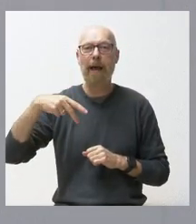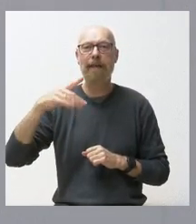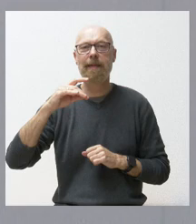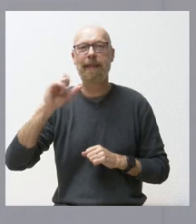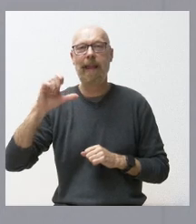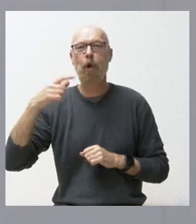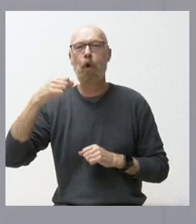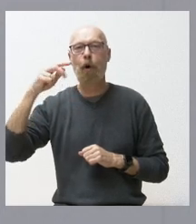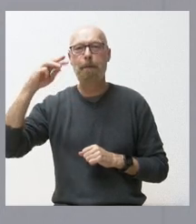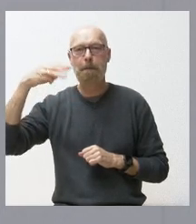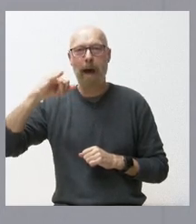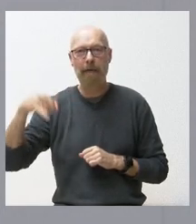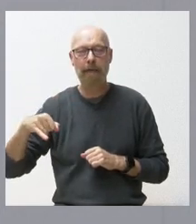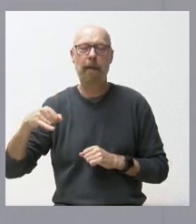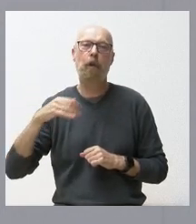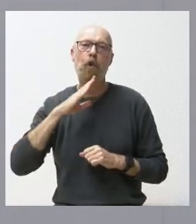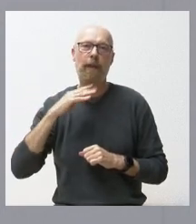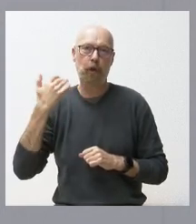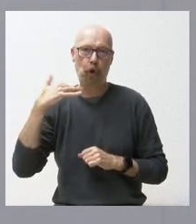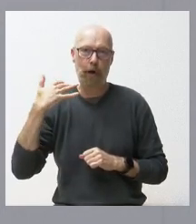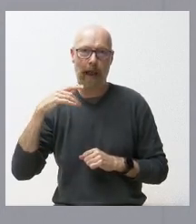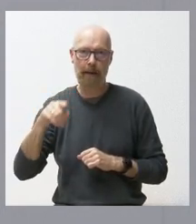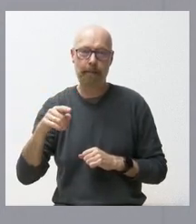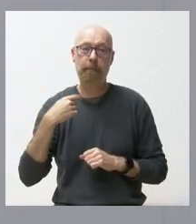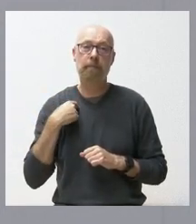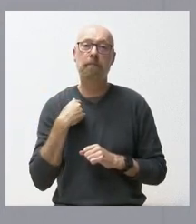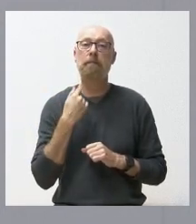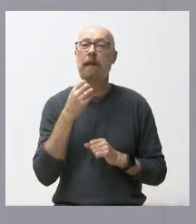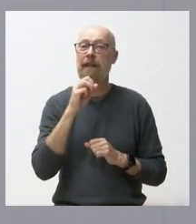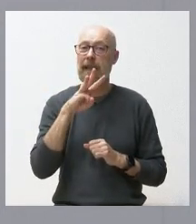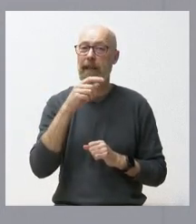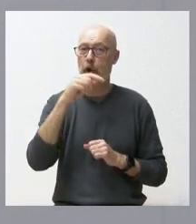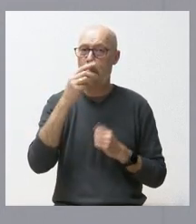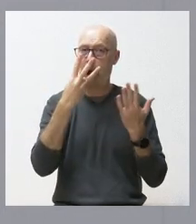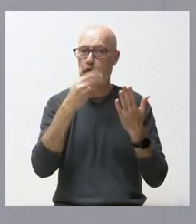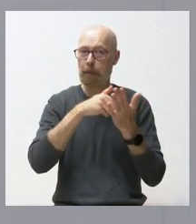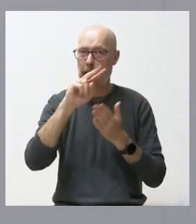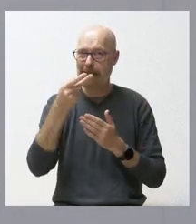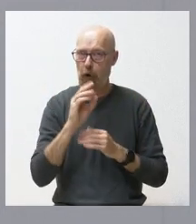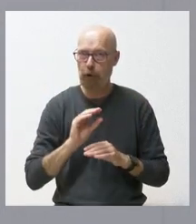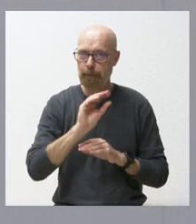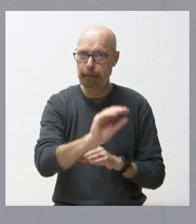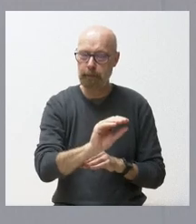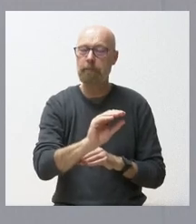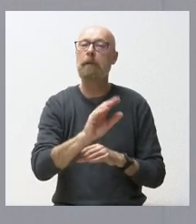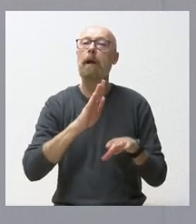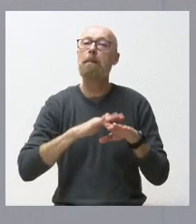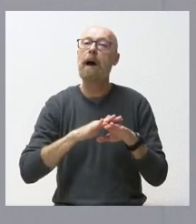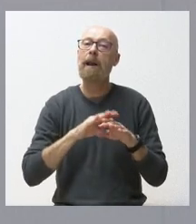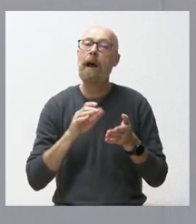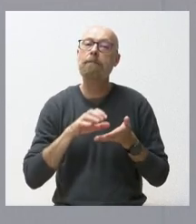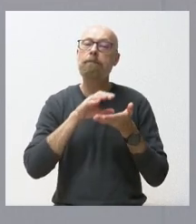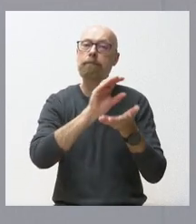Gormaz, Soria, se habla de un presupuesto de licitación, como les digo, de 13,8 millones de euros para la prestación del centro